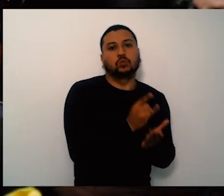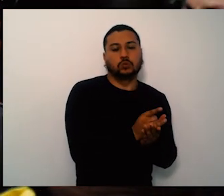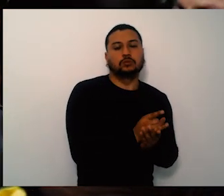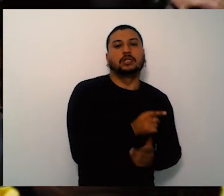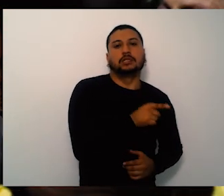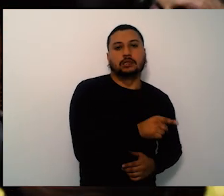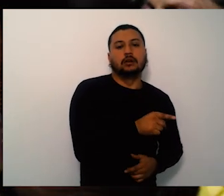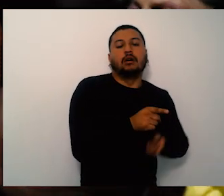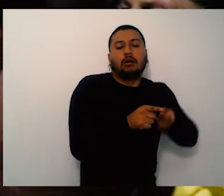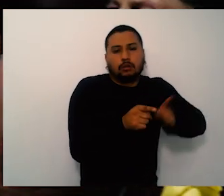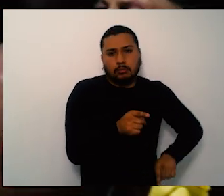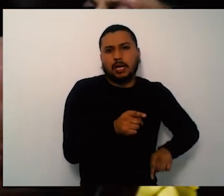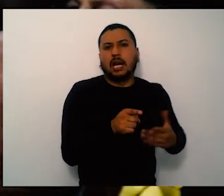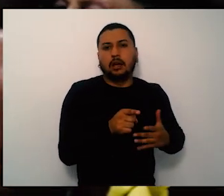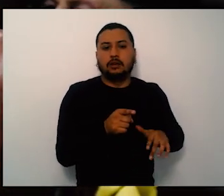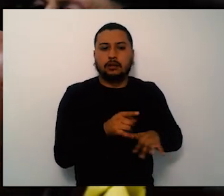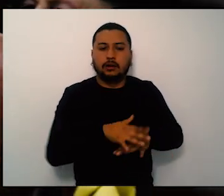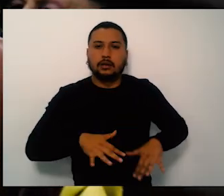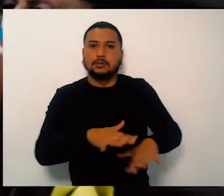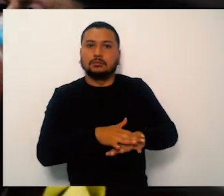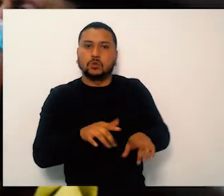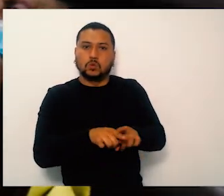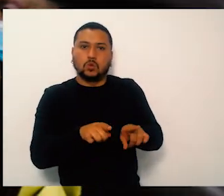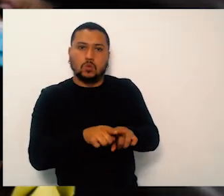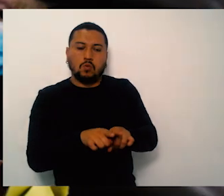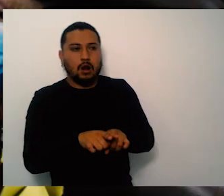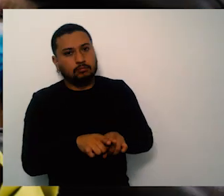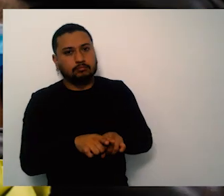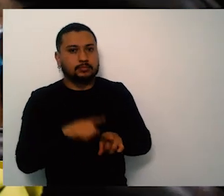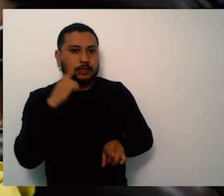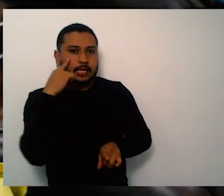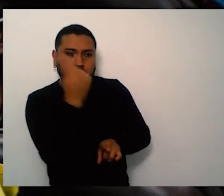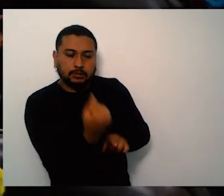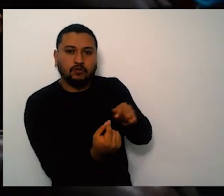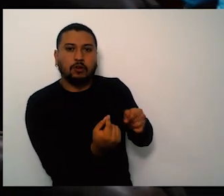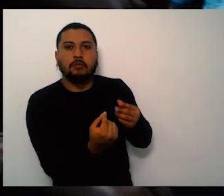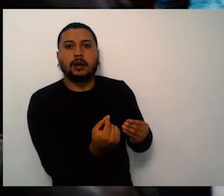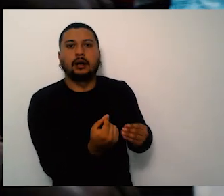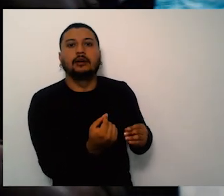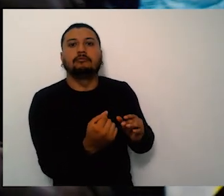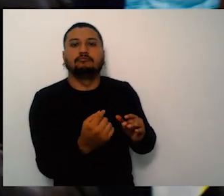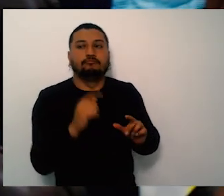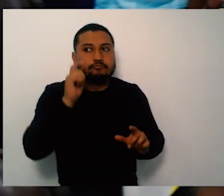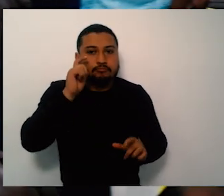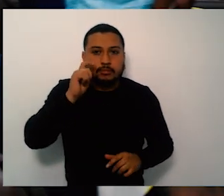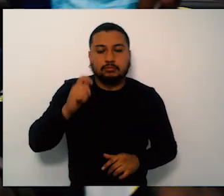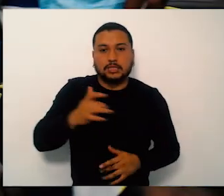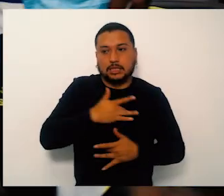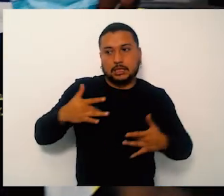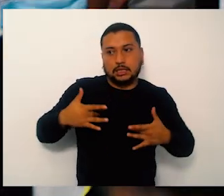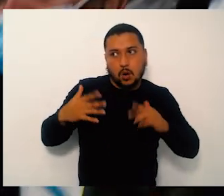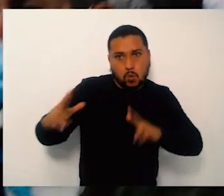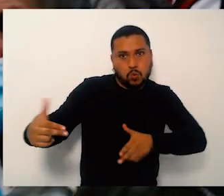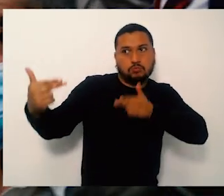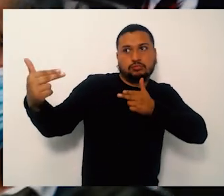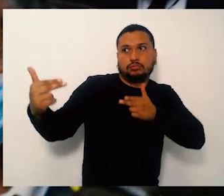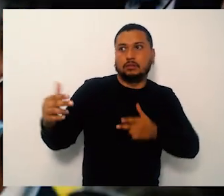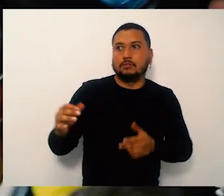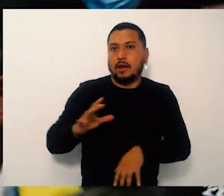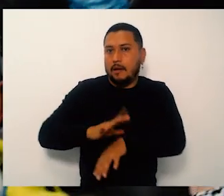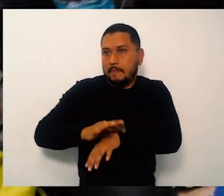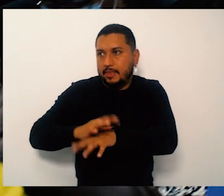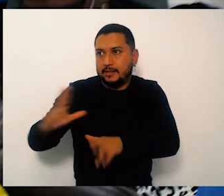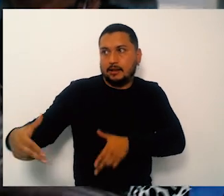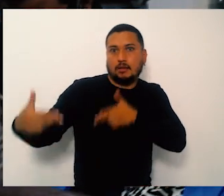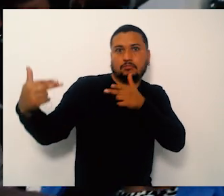existe. Pero en todo lado donde voy, sinceramente he sido bien atendido.